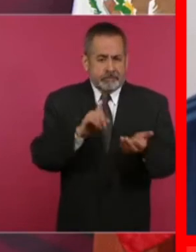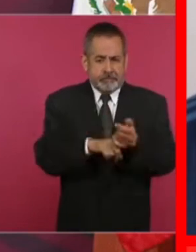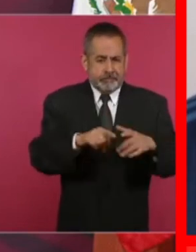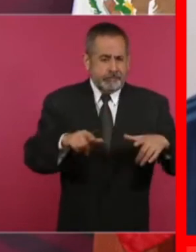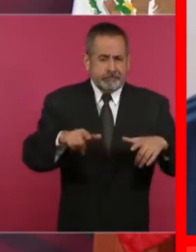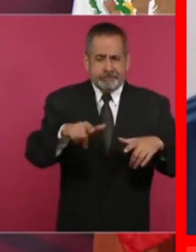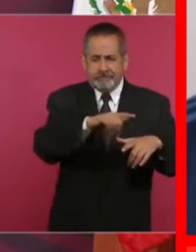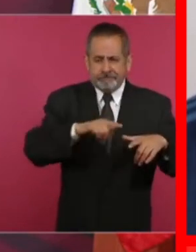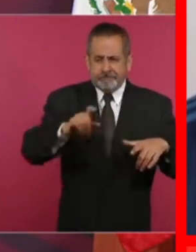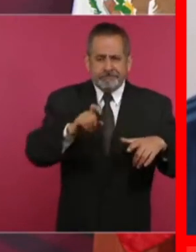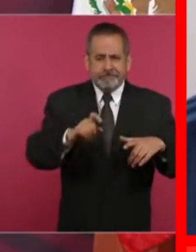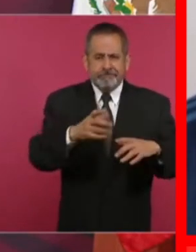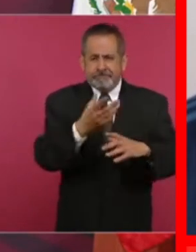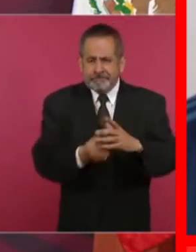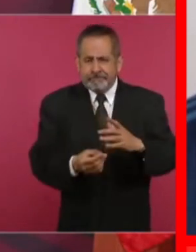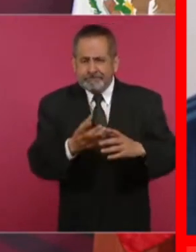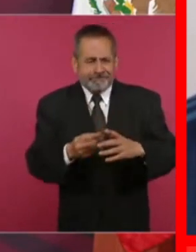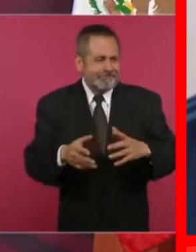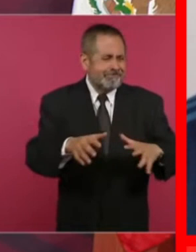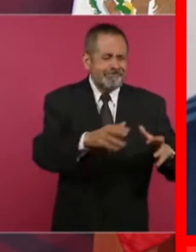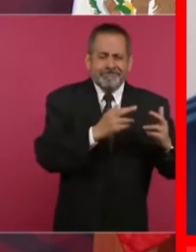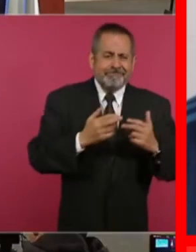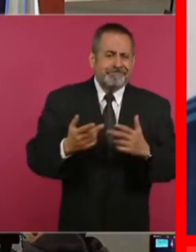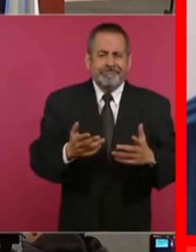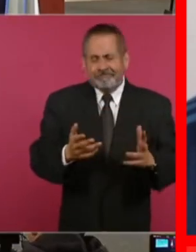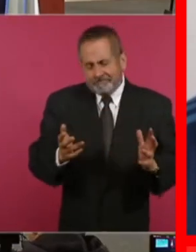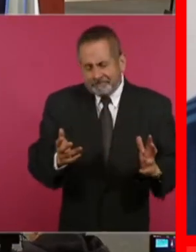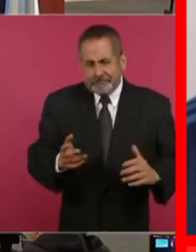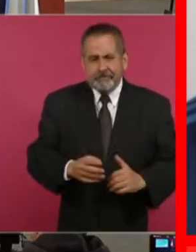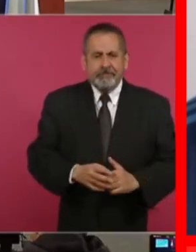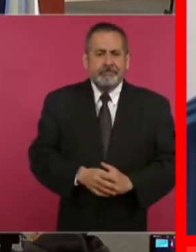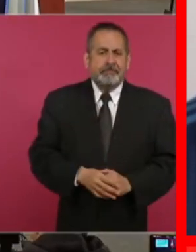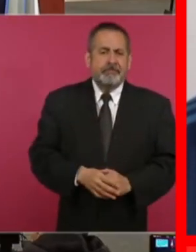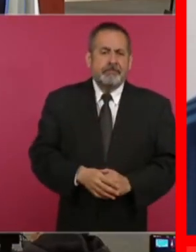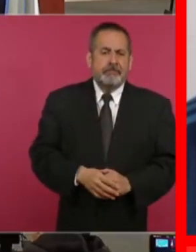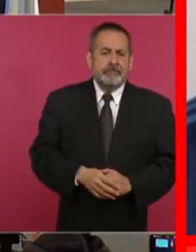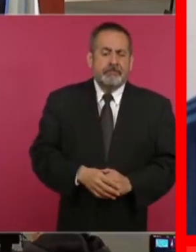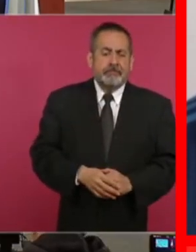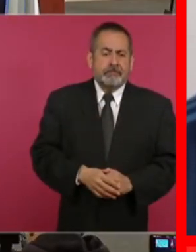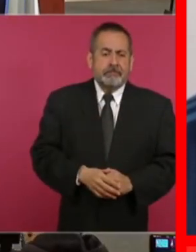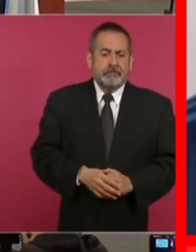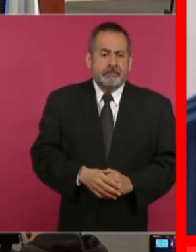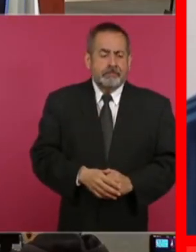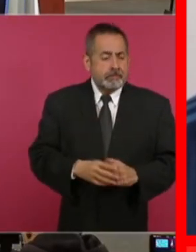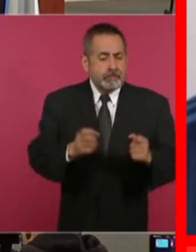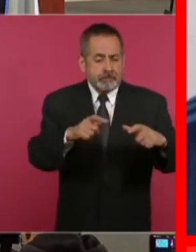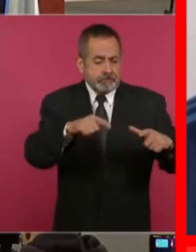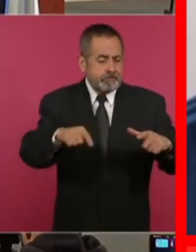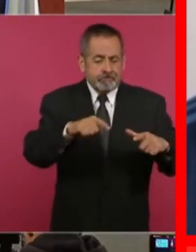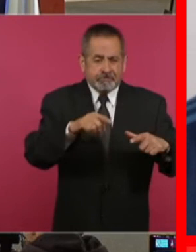artificiales.